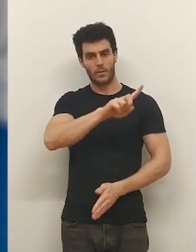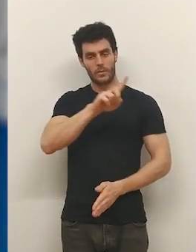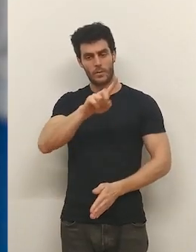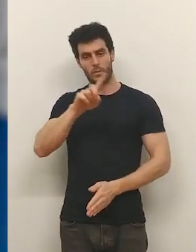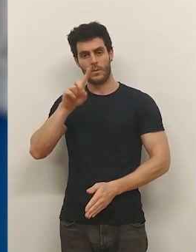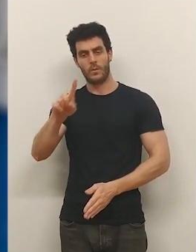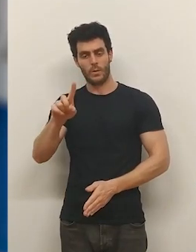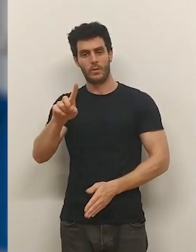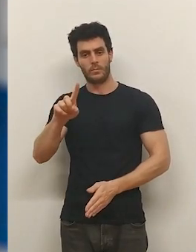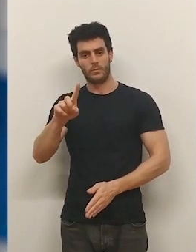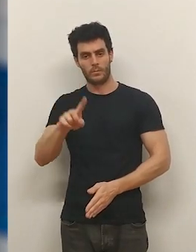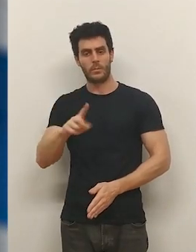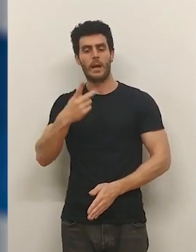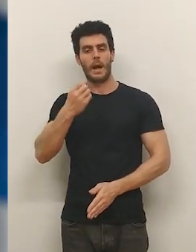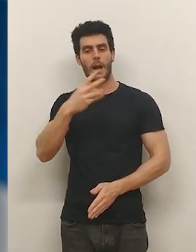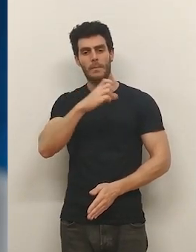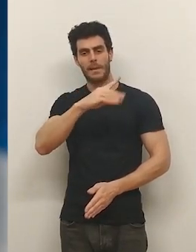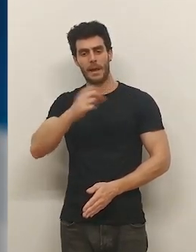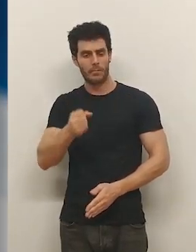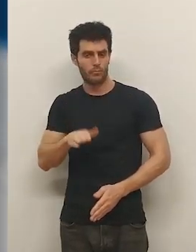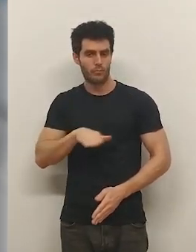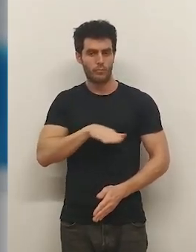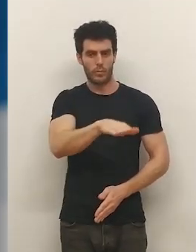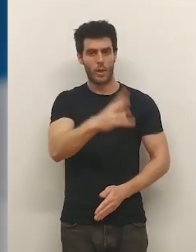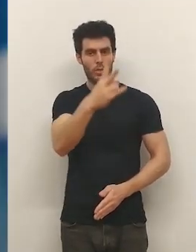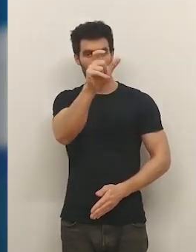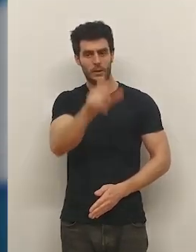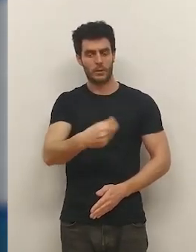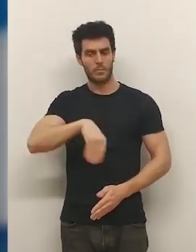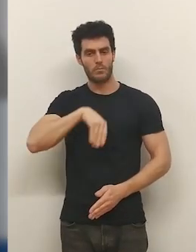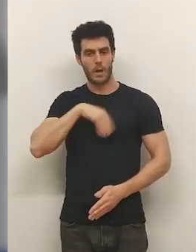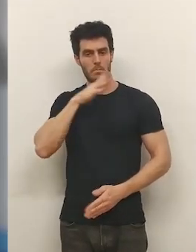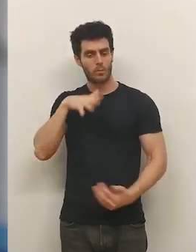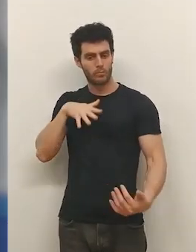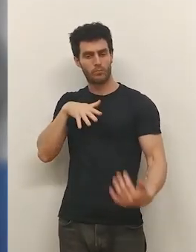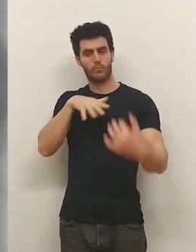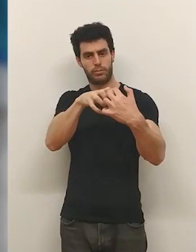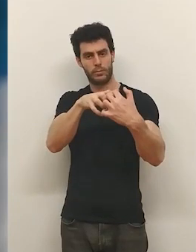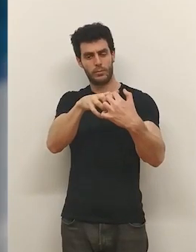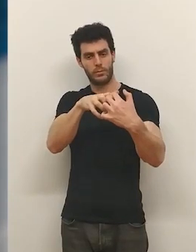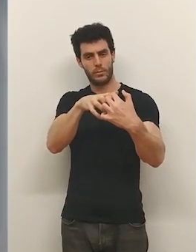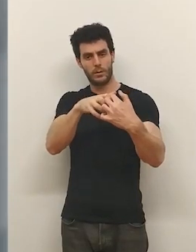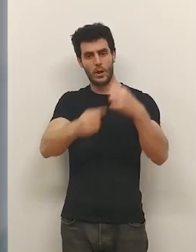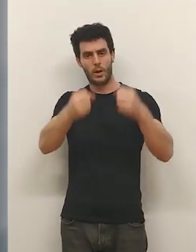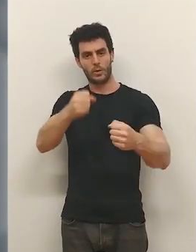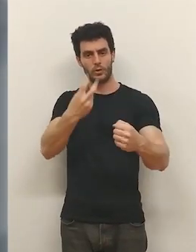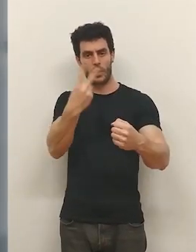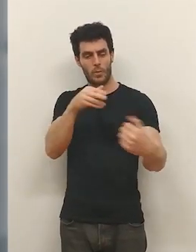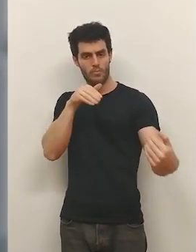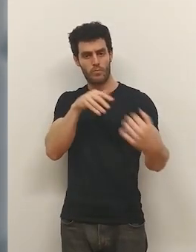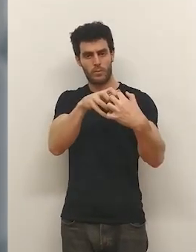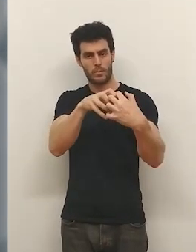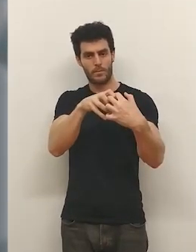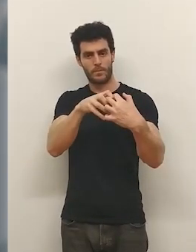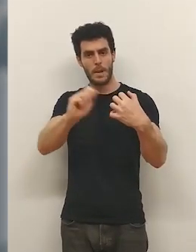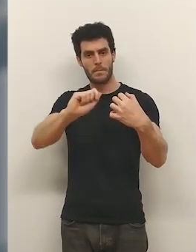111... ...a su paso por Albelda... ...en la que murieron dos personas... ...tras un choque frontal... ...entre dos turismos...